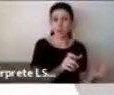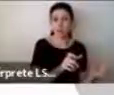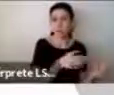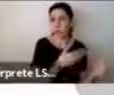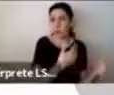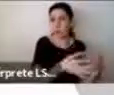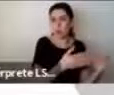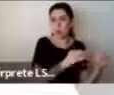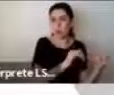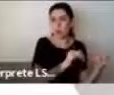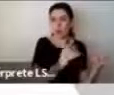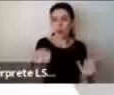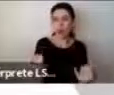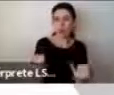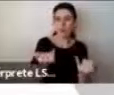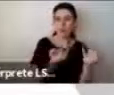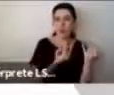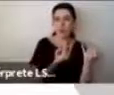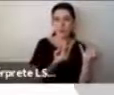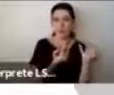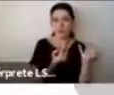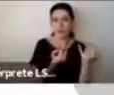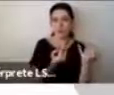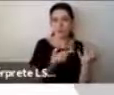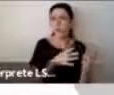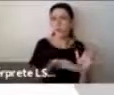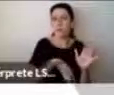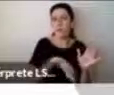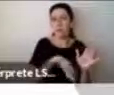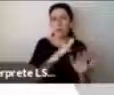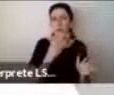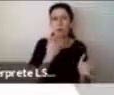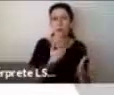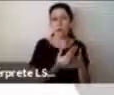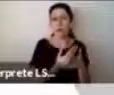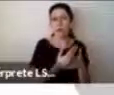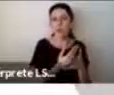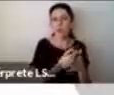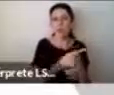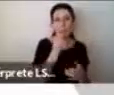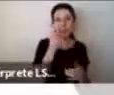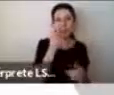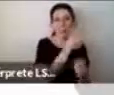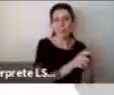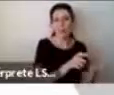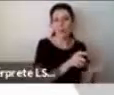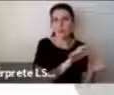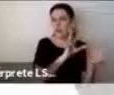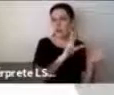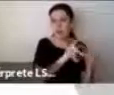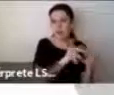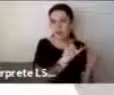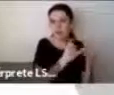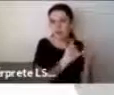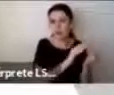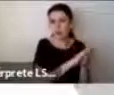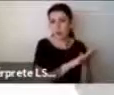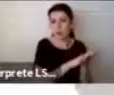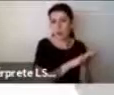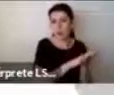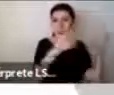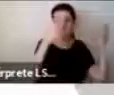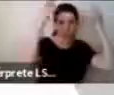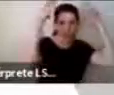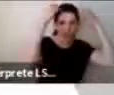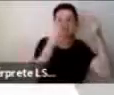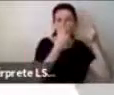veces ocurre cuando tienes una persona que es cercana, que pertenece a la población que es neurodiversa. El problema central